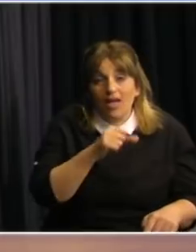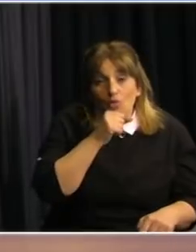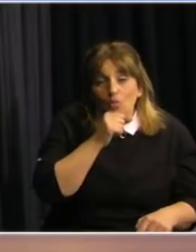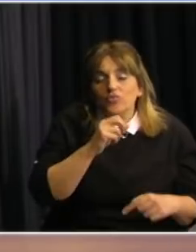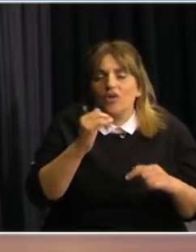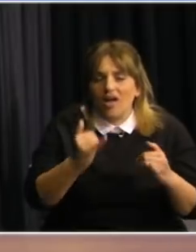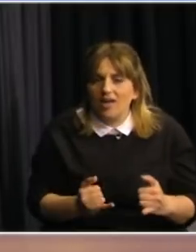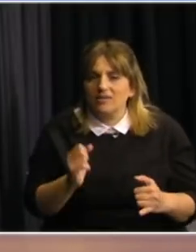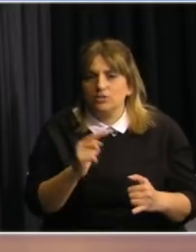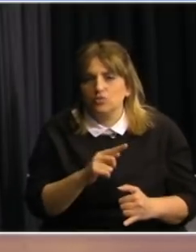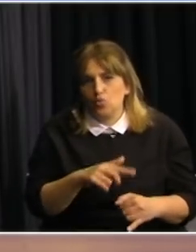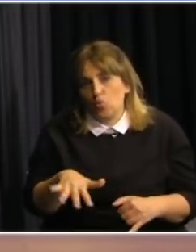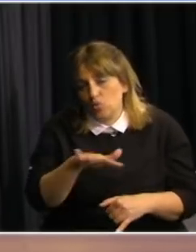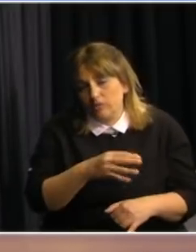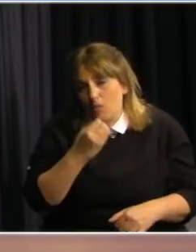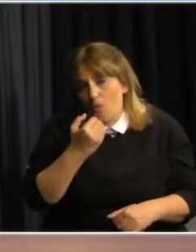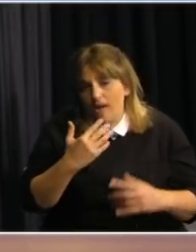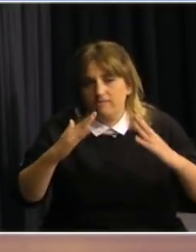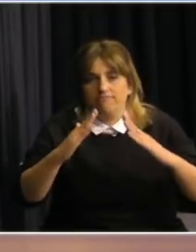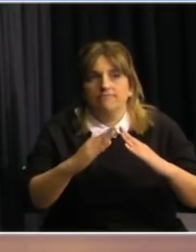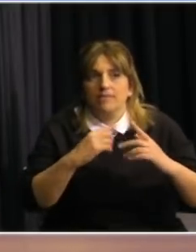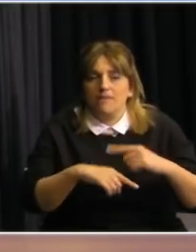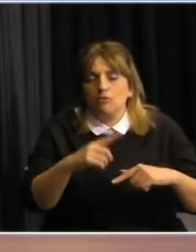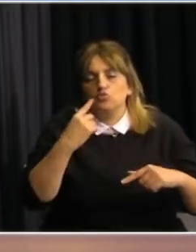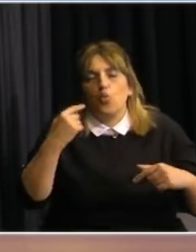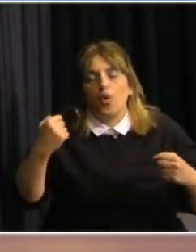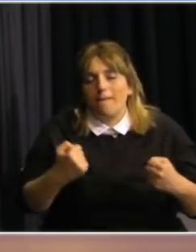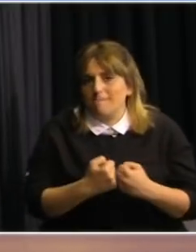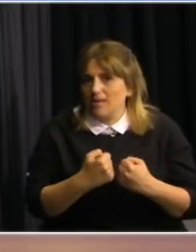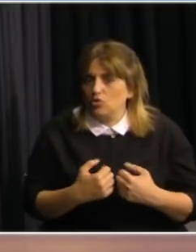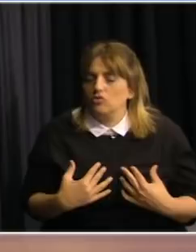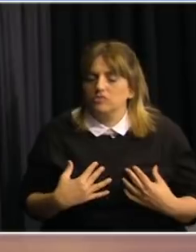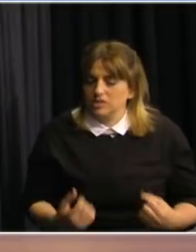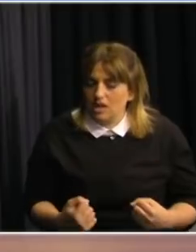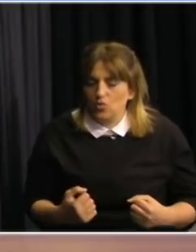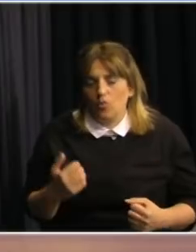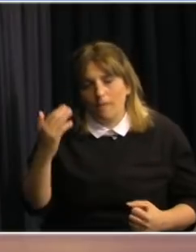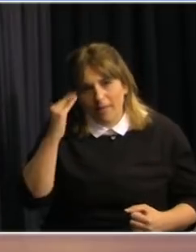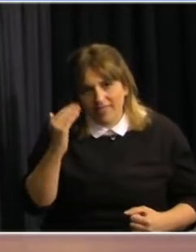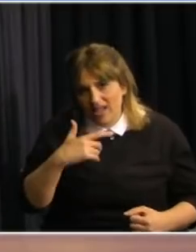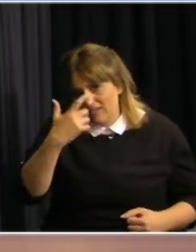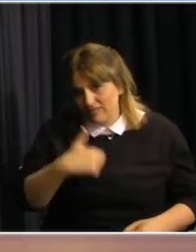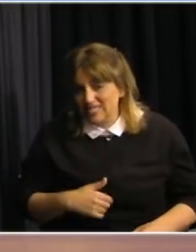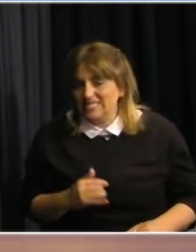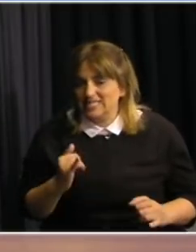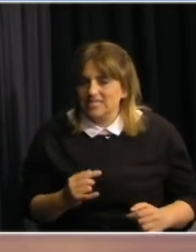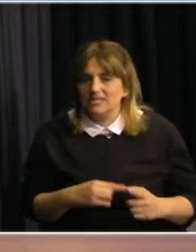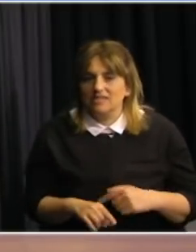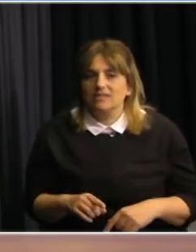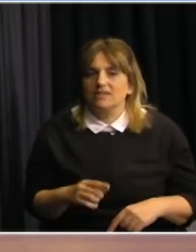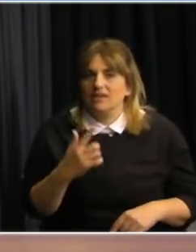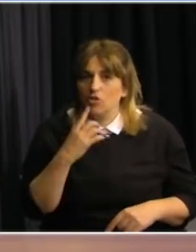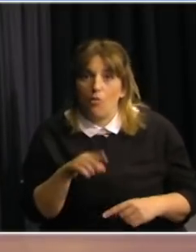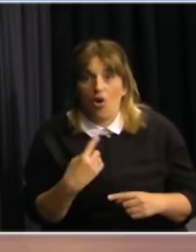todavía está en una buena situación pero el impacto sobre la salud mental y física es algo que es un efecto denominado para